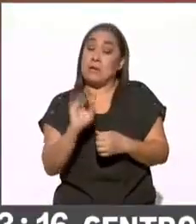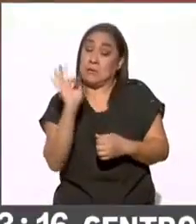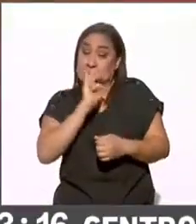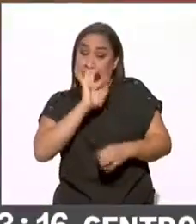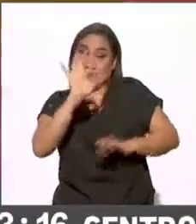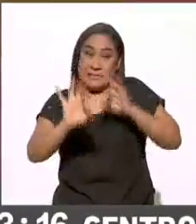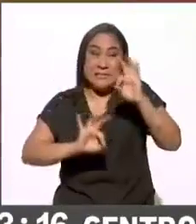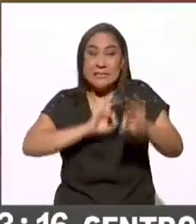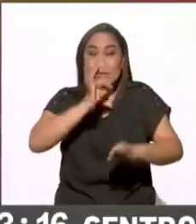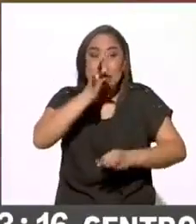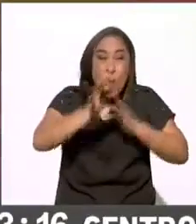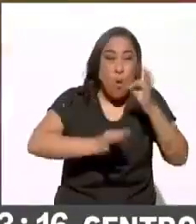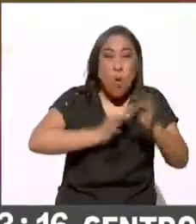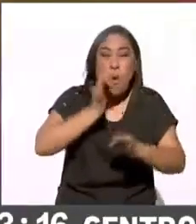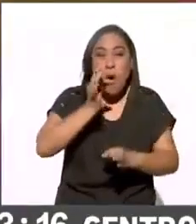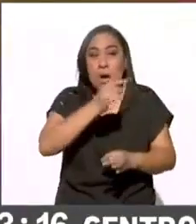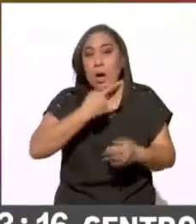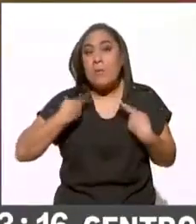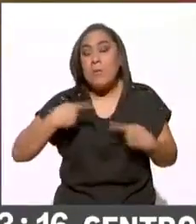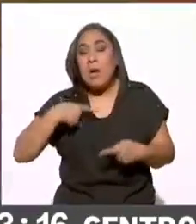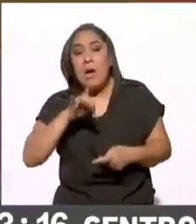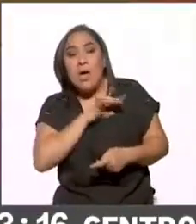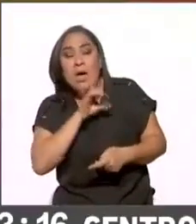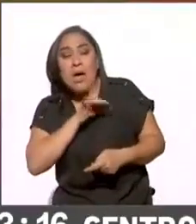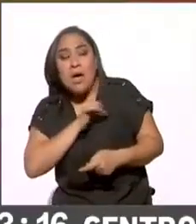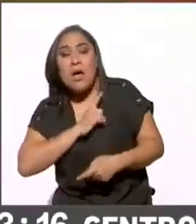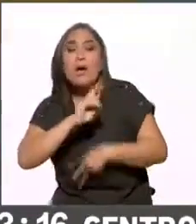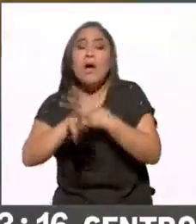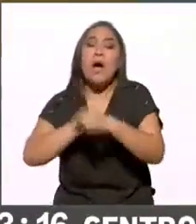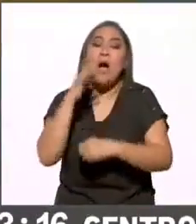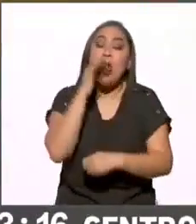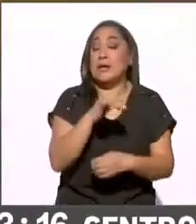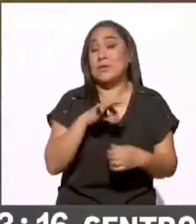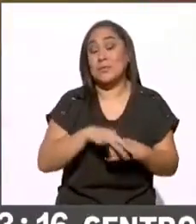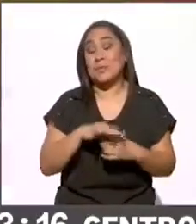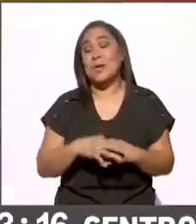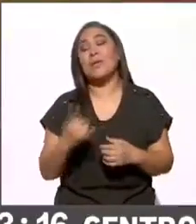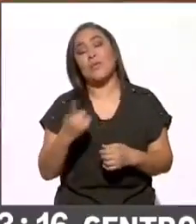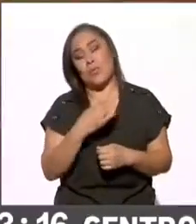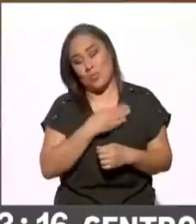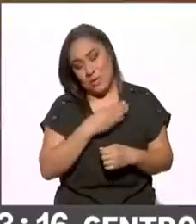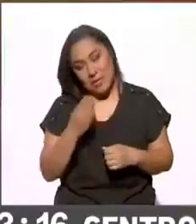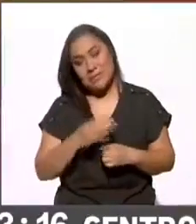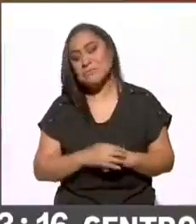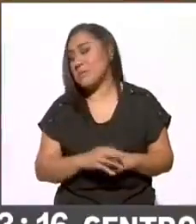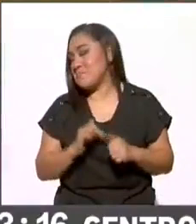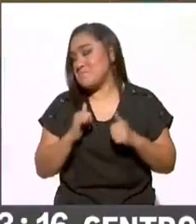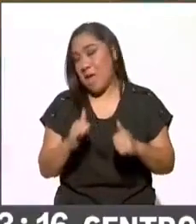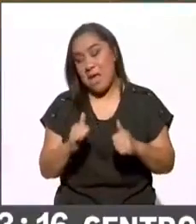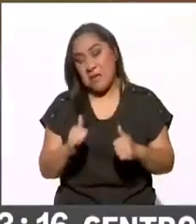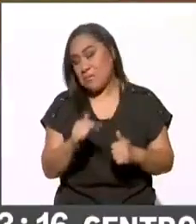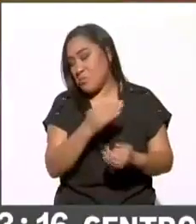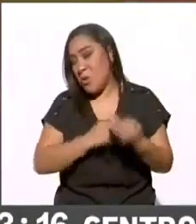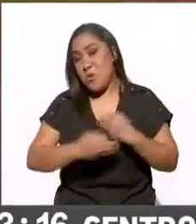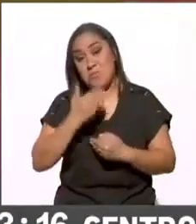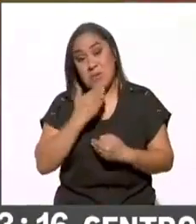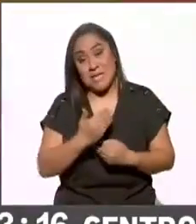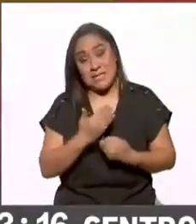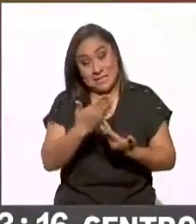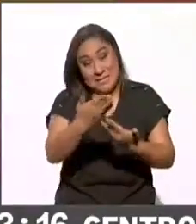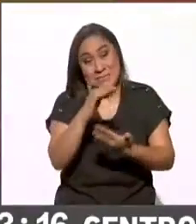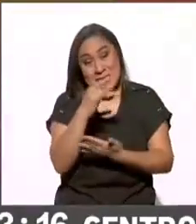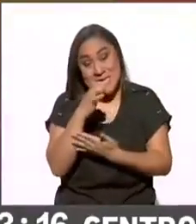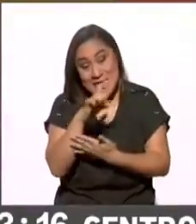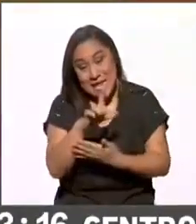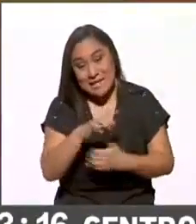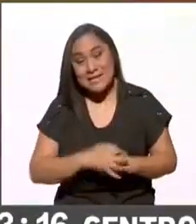intentaron provocar este temor entre la población para que no acudiera a votar. Afortunadamente no se dio, ¿verdad? Mi querido Tocayo, Miguel,